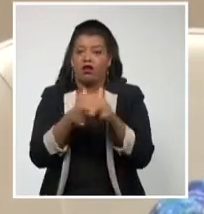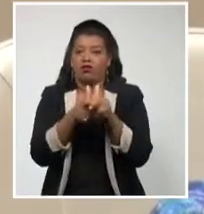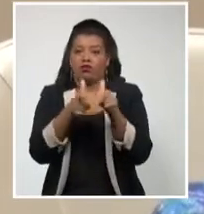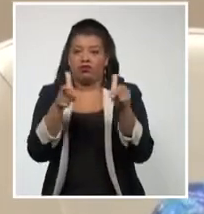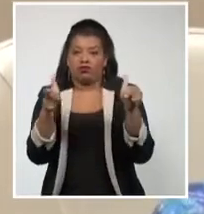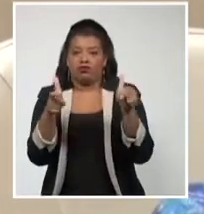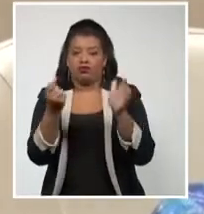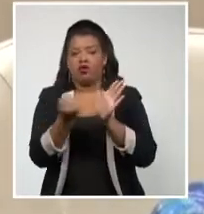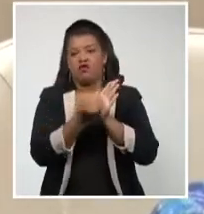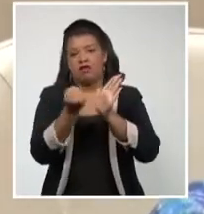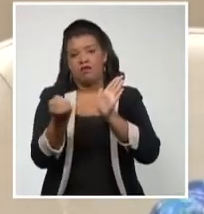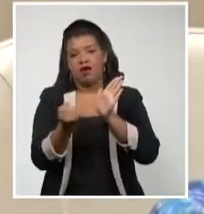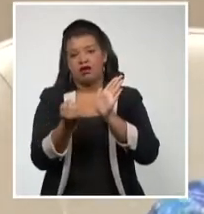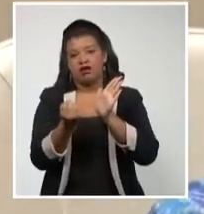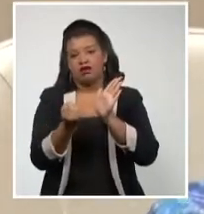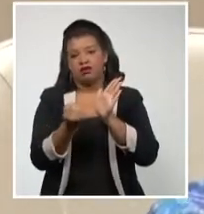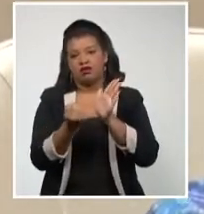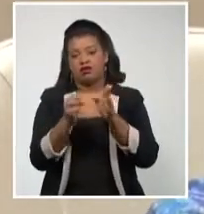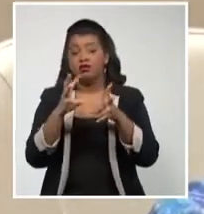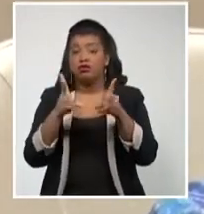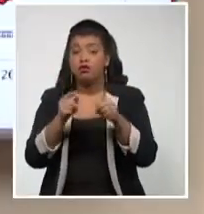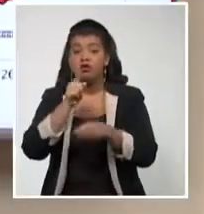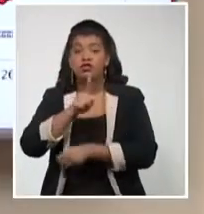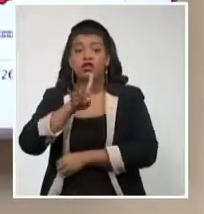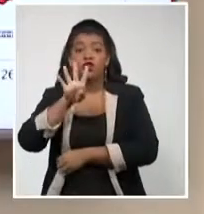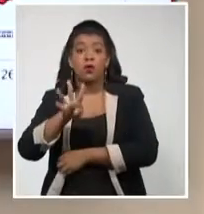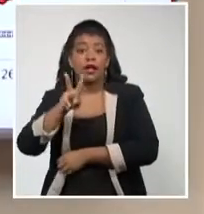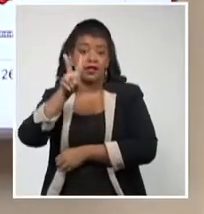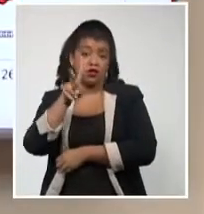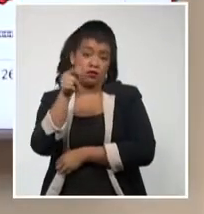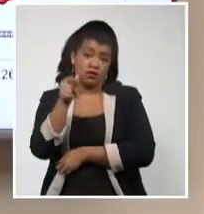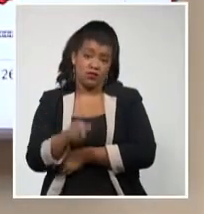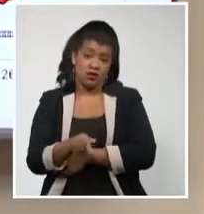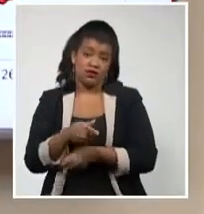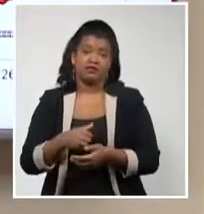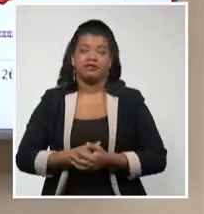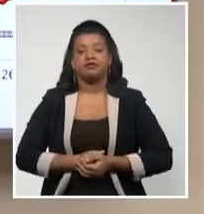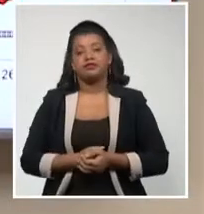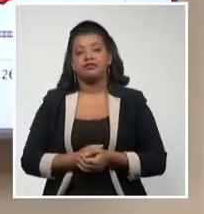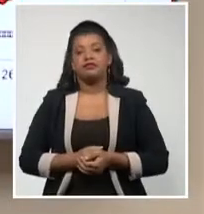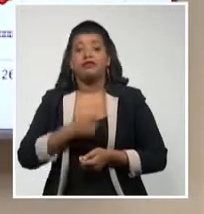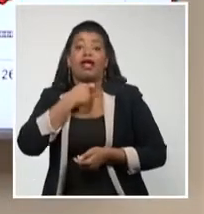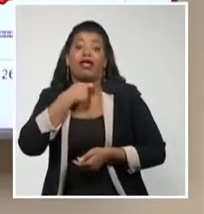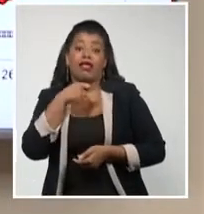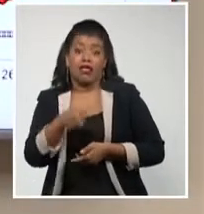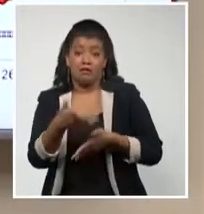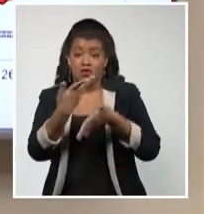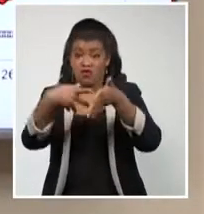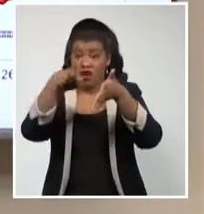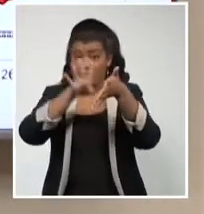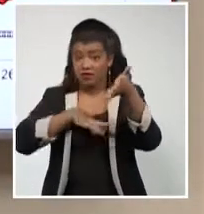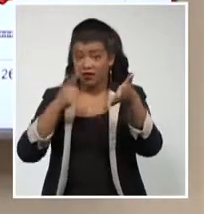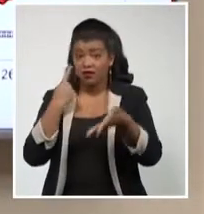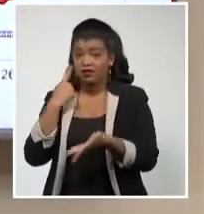143, creo. Y entonces, por ejemplo, esa gráfica que está abajo, que es la